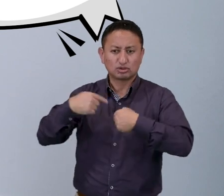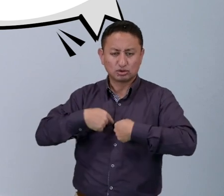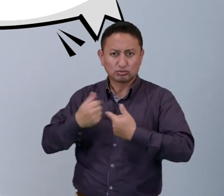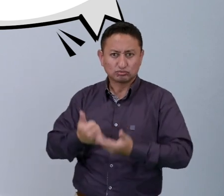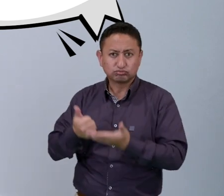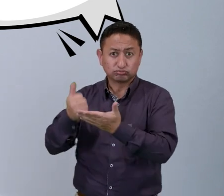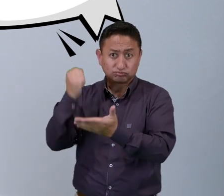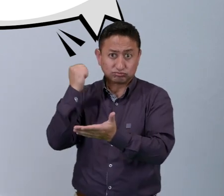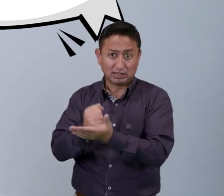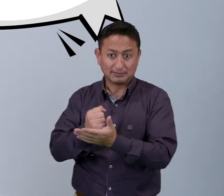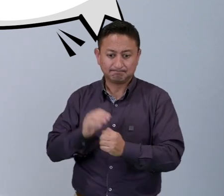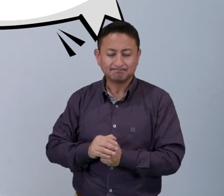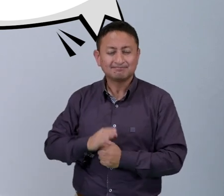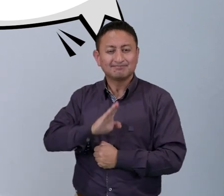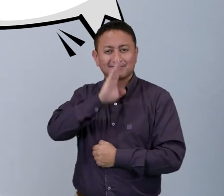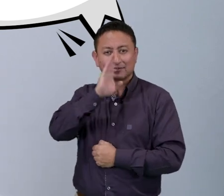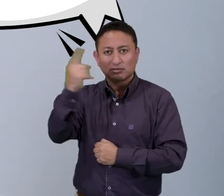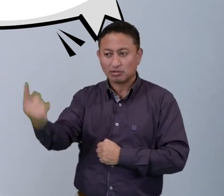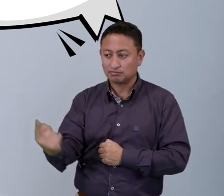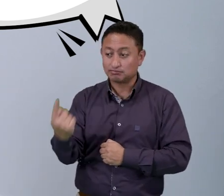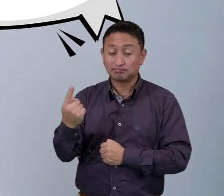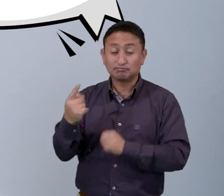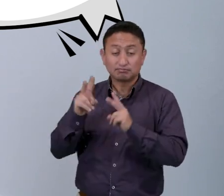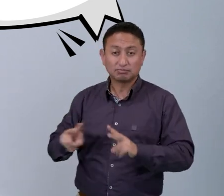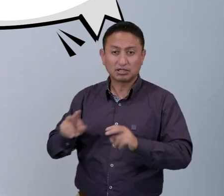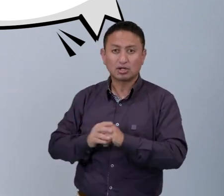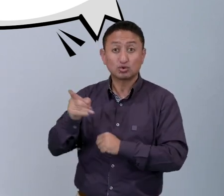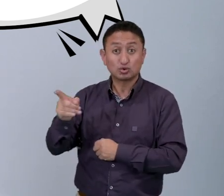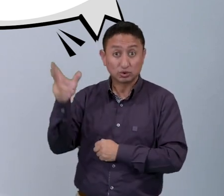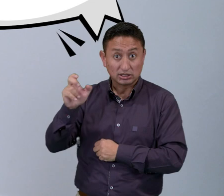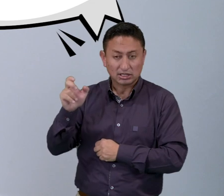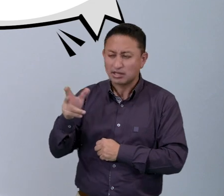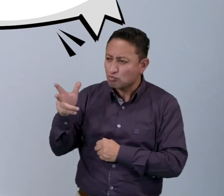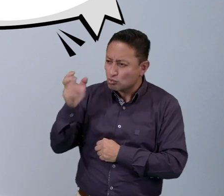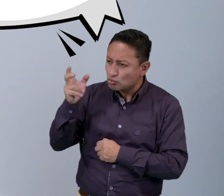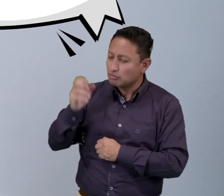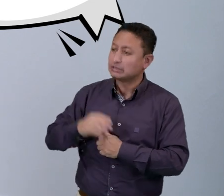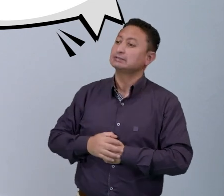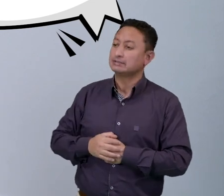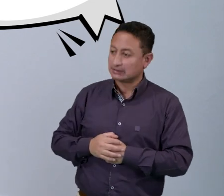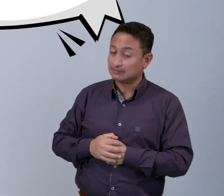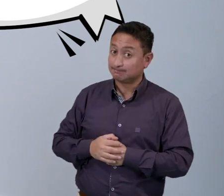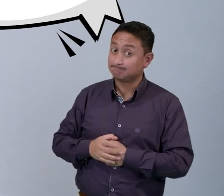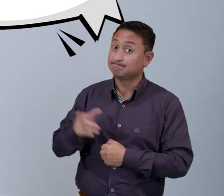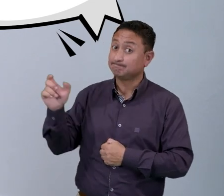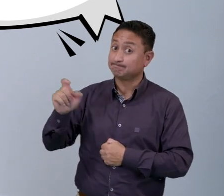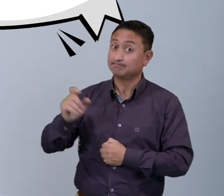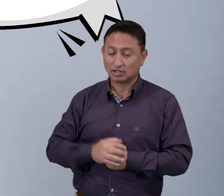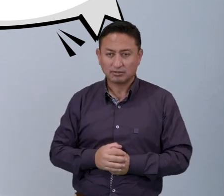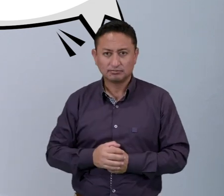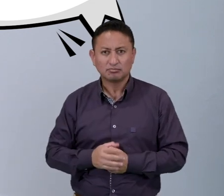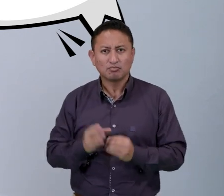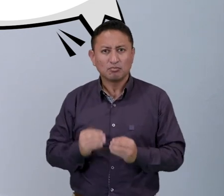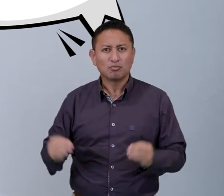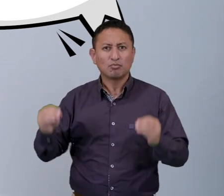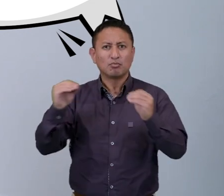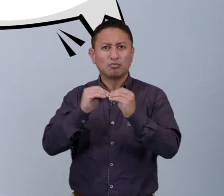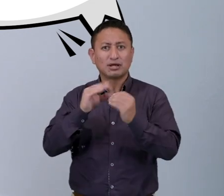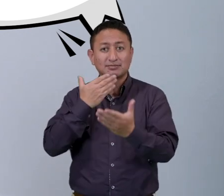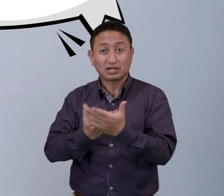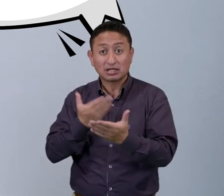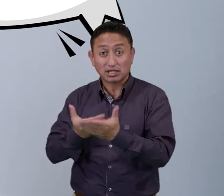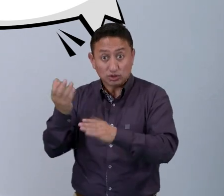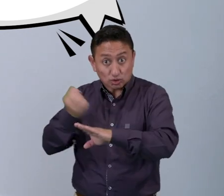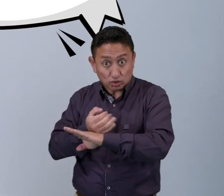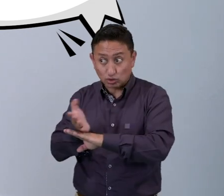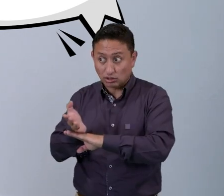con la marca. Siempre dar valor al cliente, escuchando sus necesidades y atendiendo lo que requiere. Fomentar y agradecer